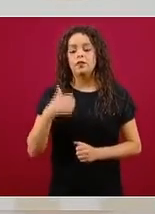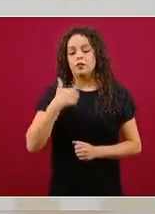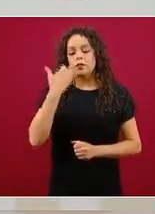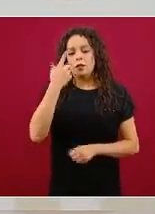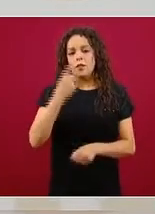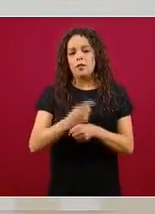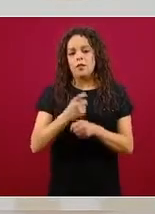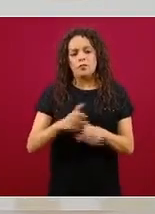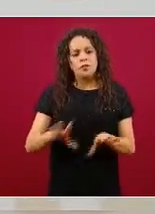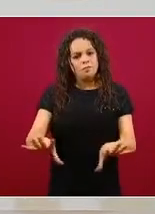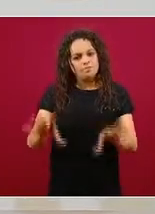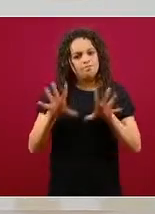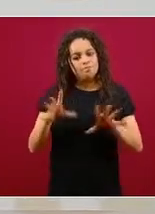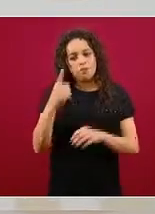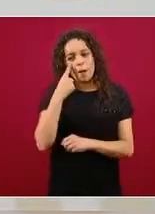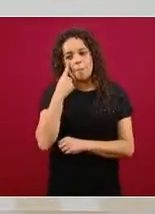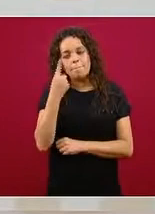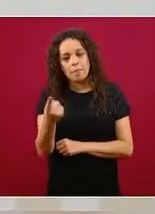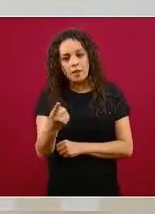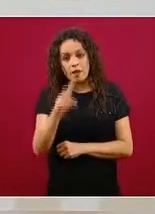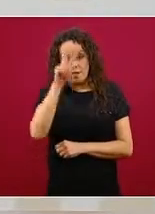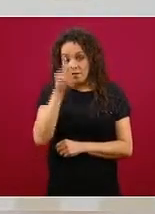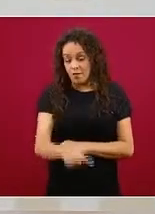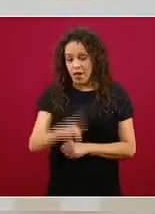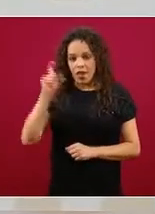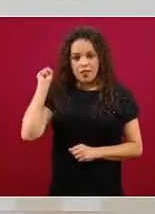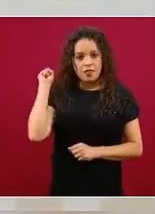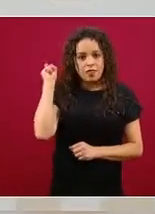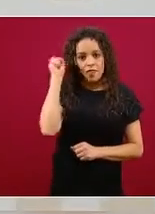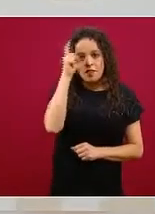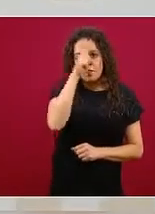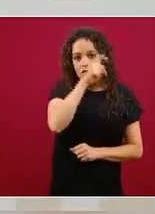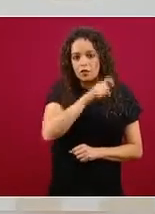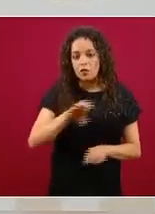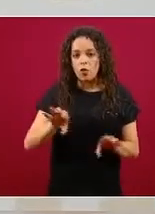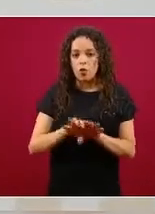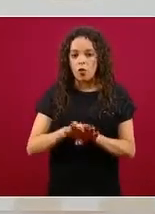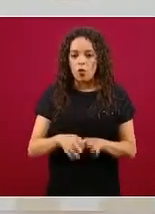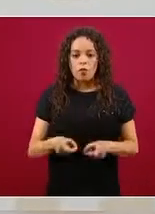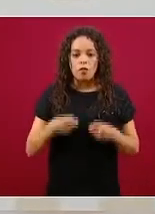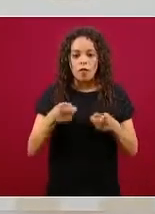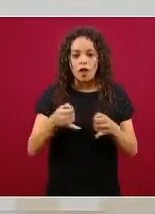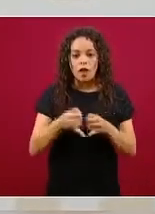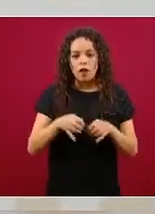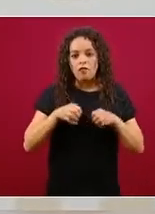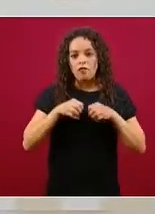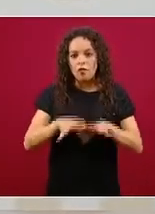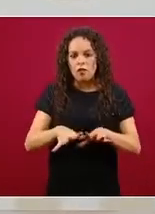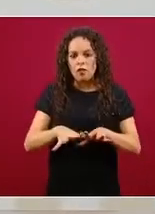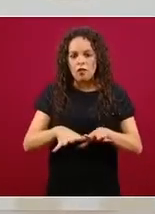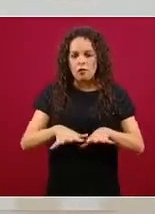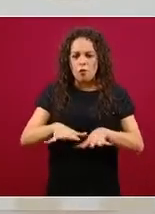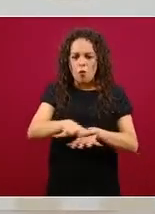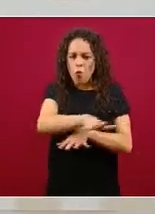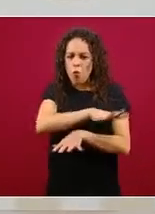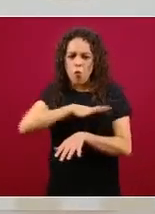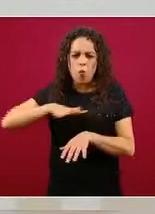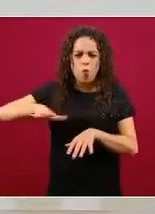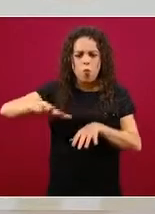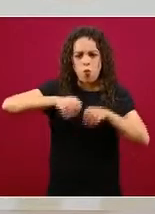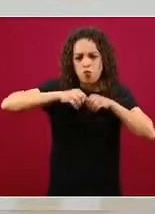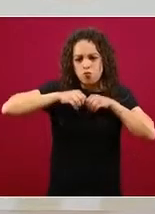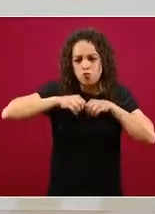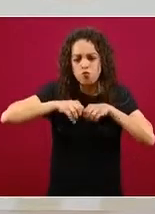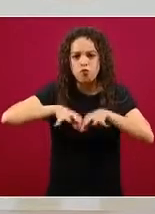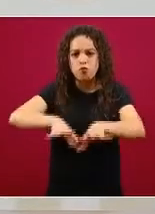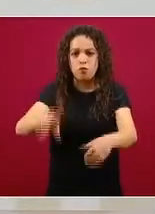difícil que es comunicar mensajes de interés público masivo de algo que es tan importante para toda